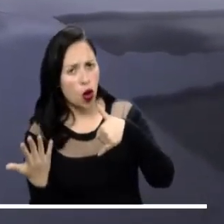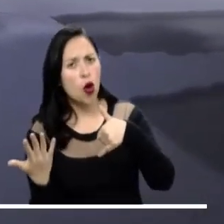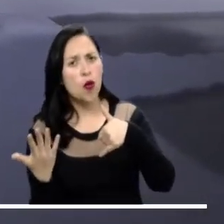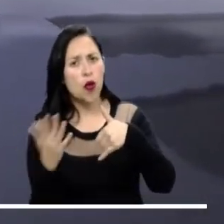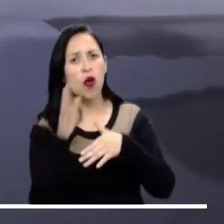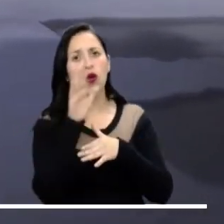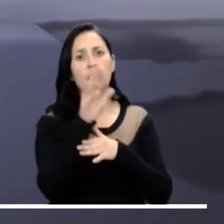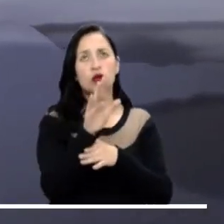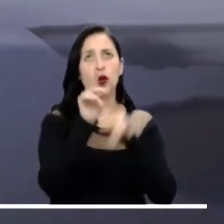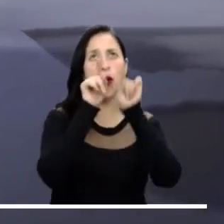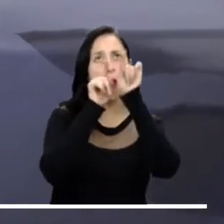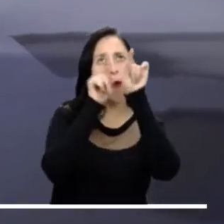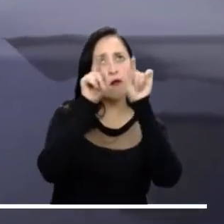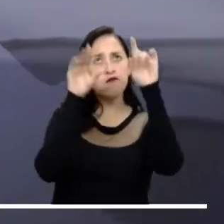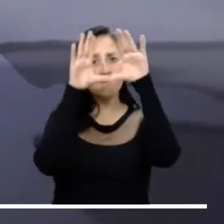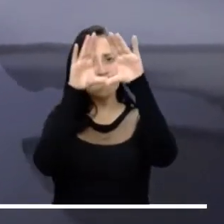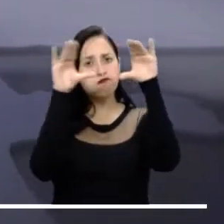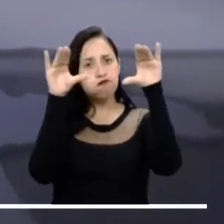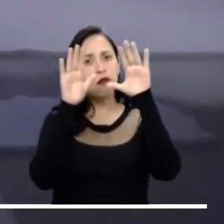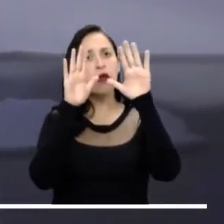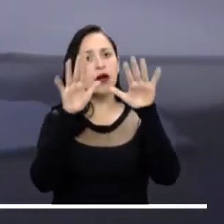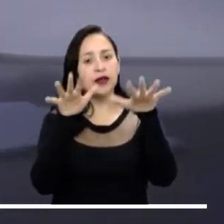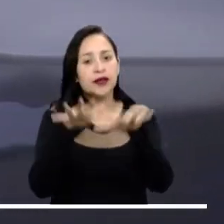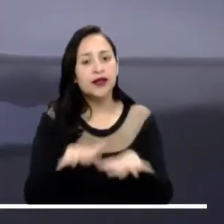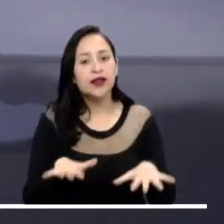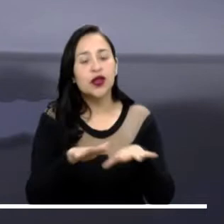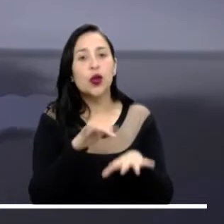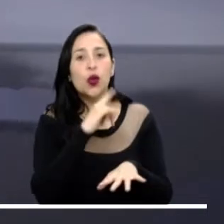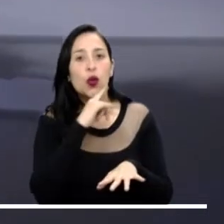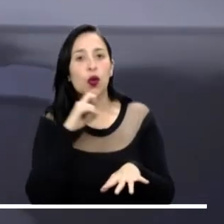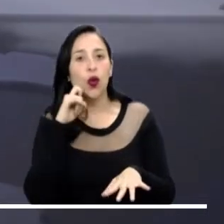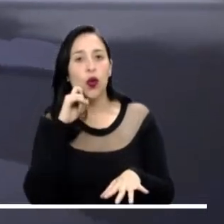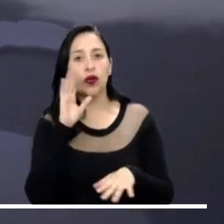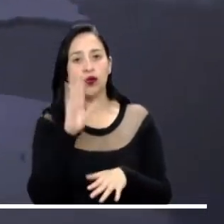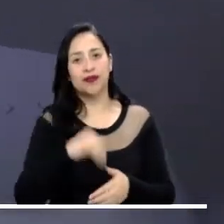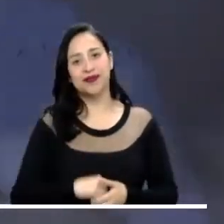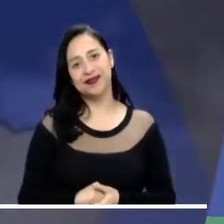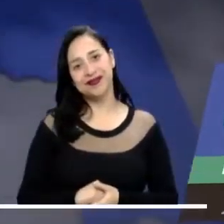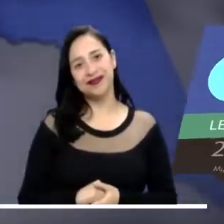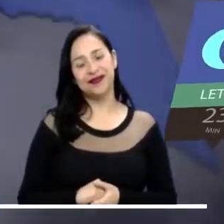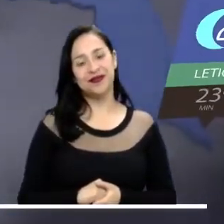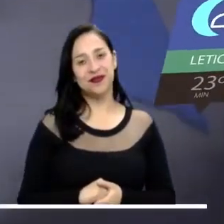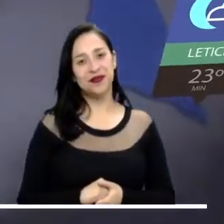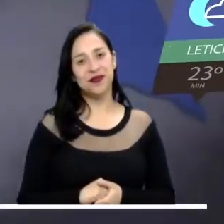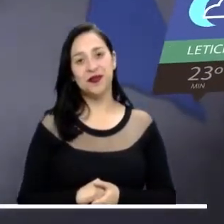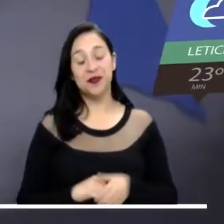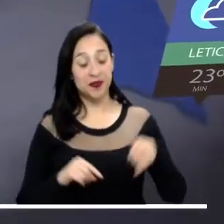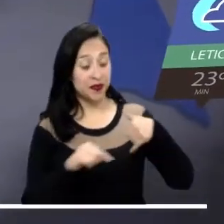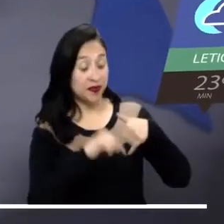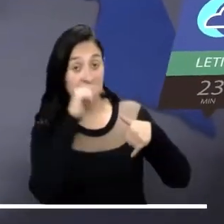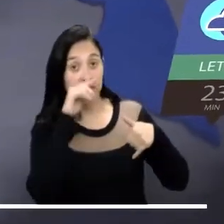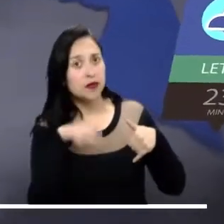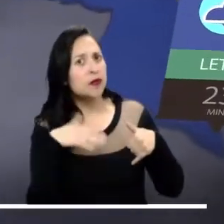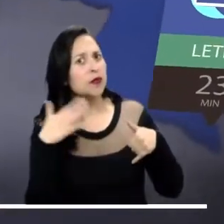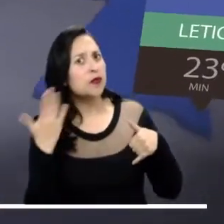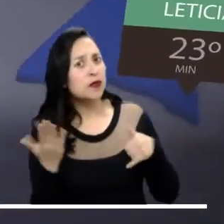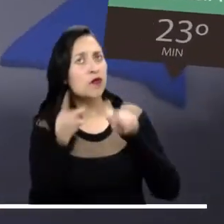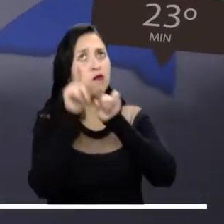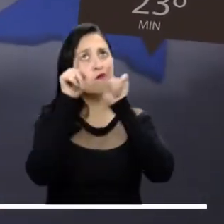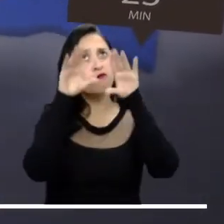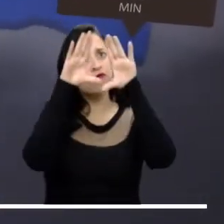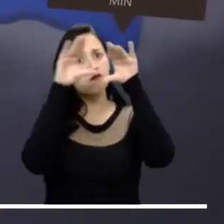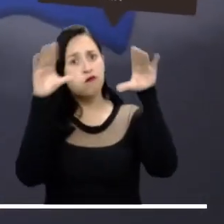orientales mantiene su pronóstico de cielo levemente encapotado, con predominio de tiempo seco en la región. Todo parece indicar que la